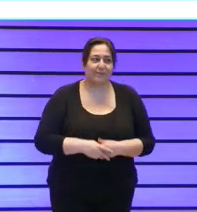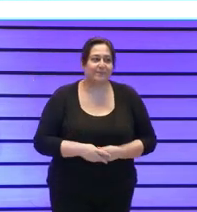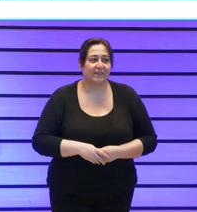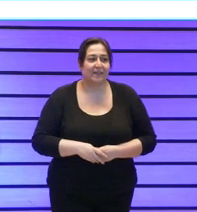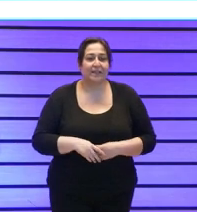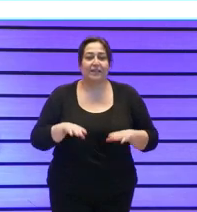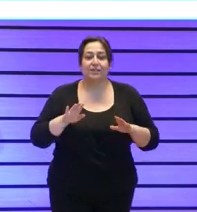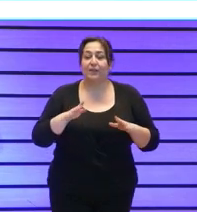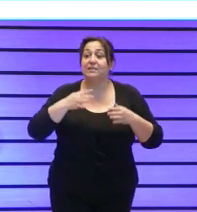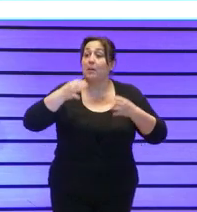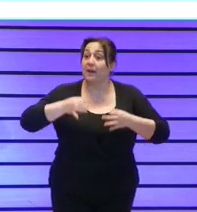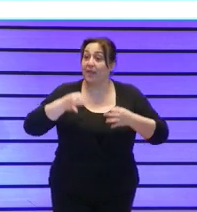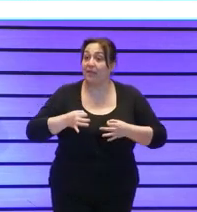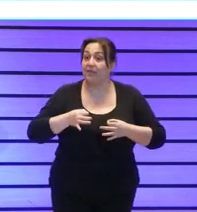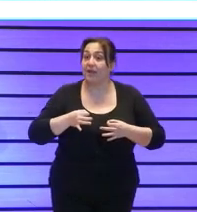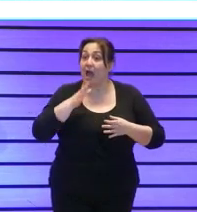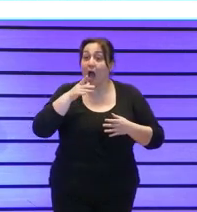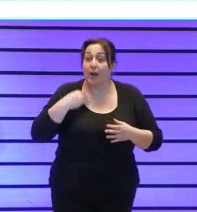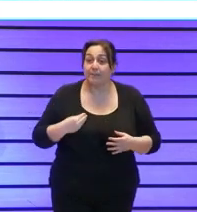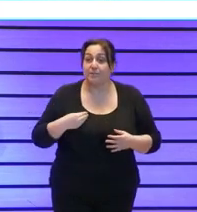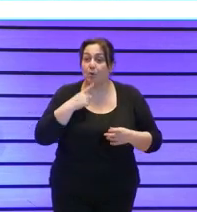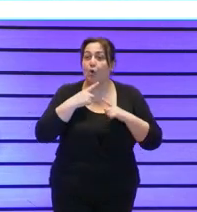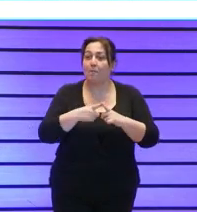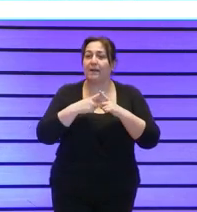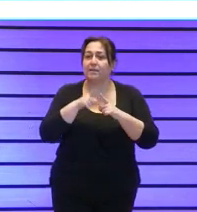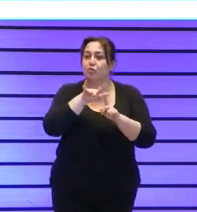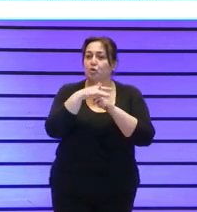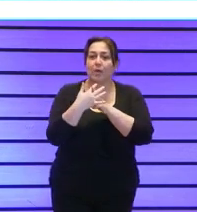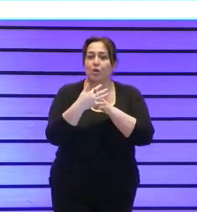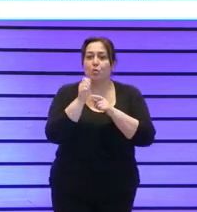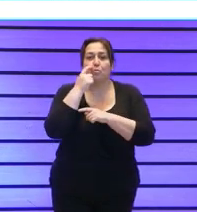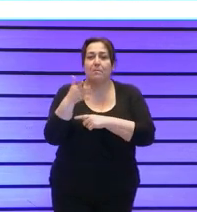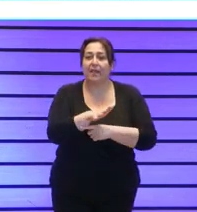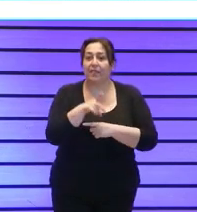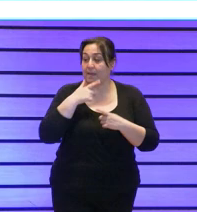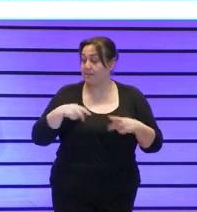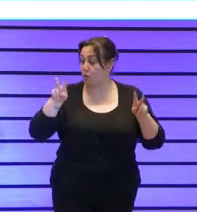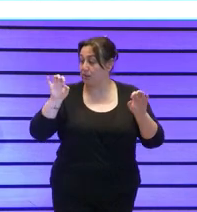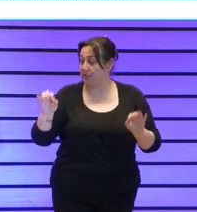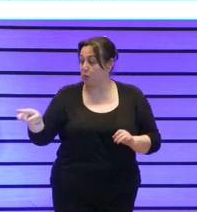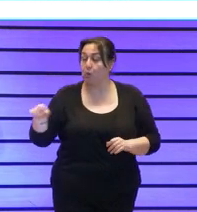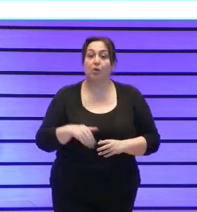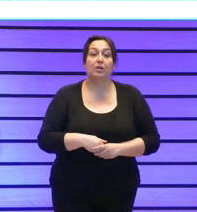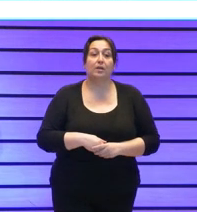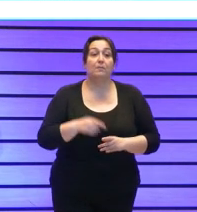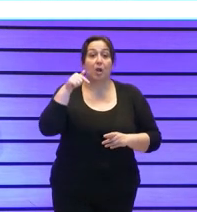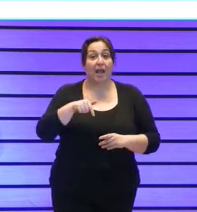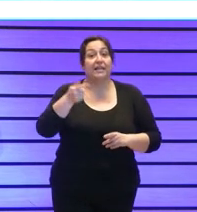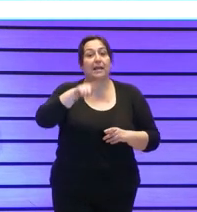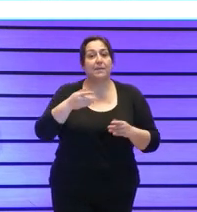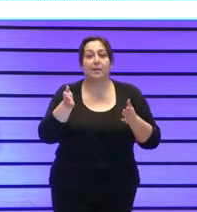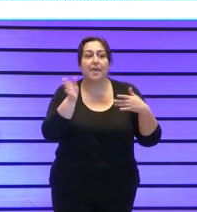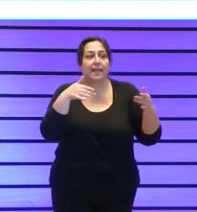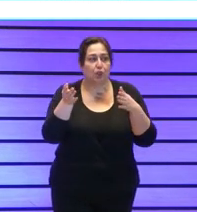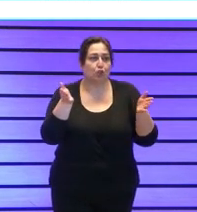Pero es verdad que compartimos ahora mismo una situación muy similar a lo que dice este título. Y es que por aquí también soplan vientos.